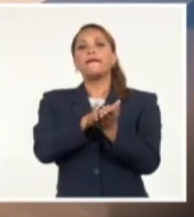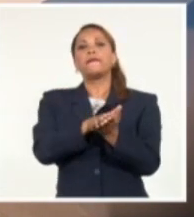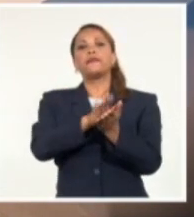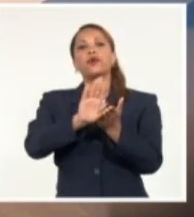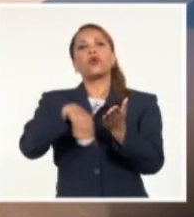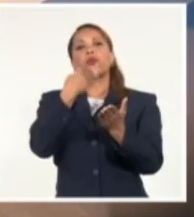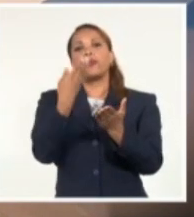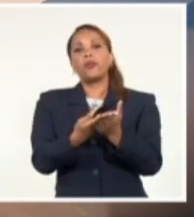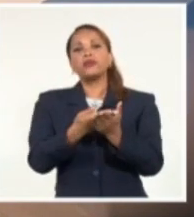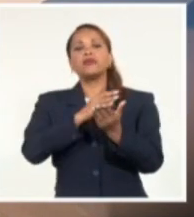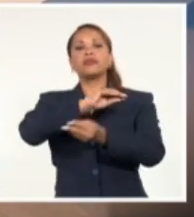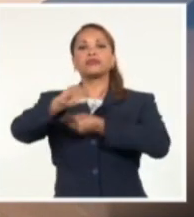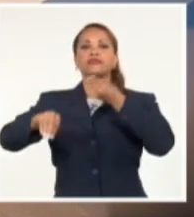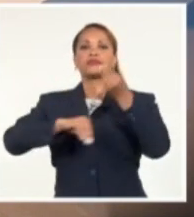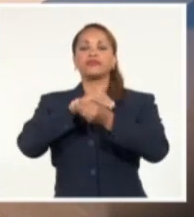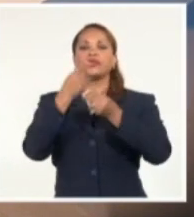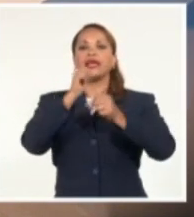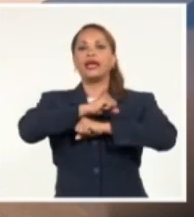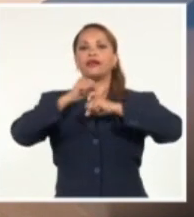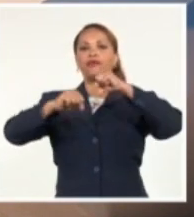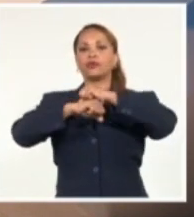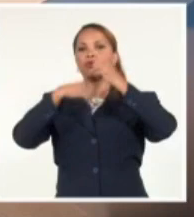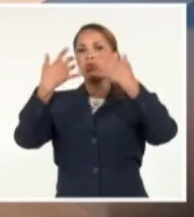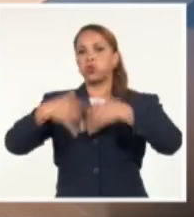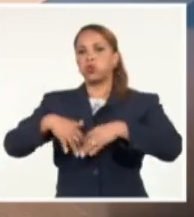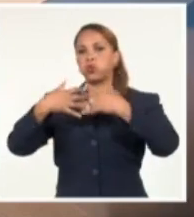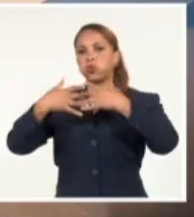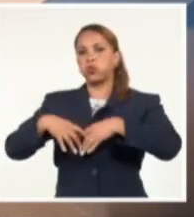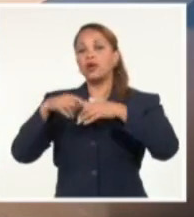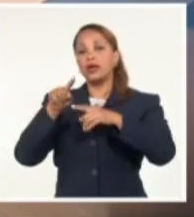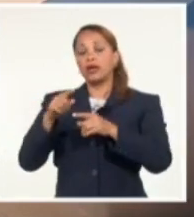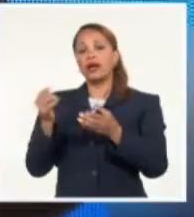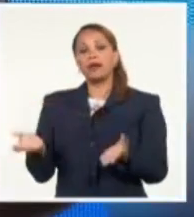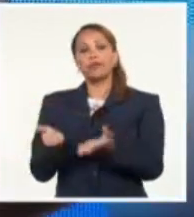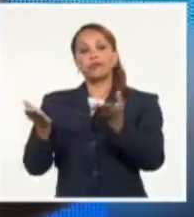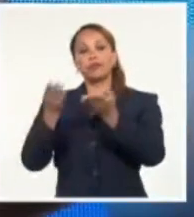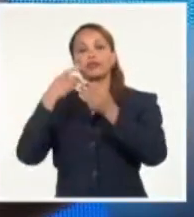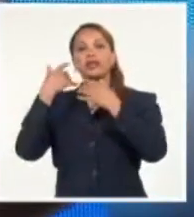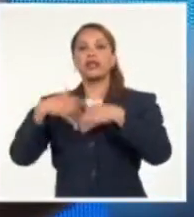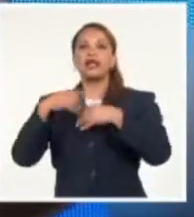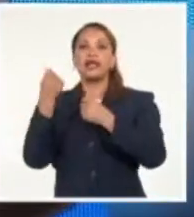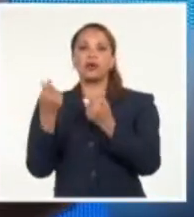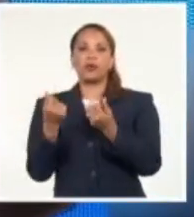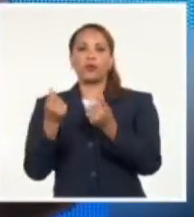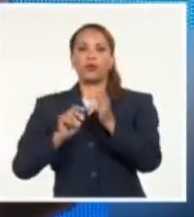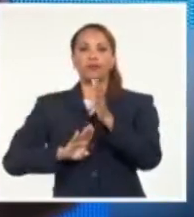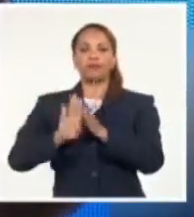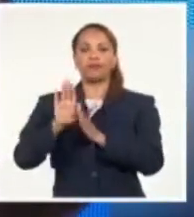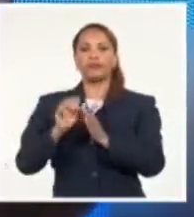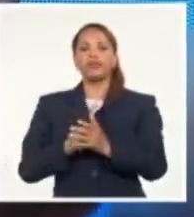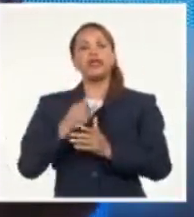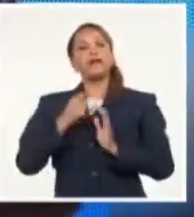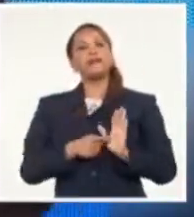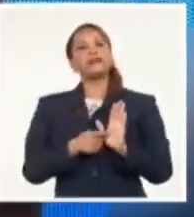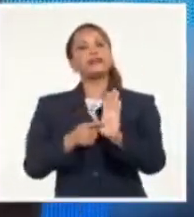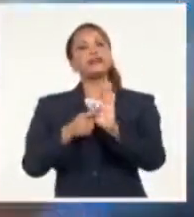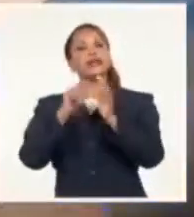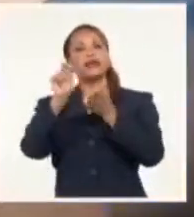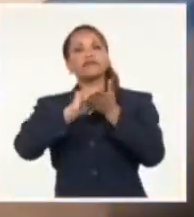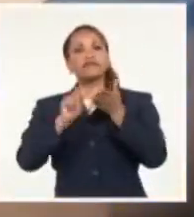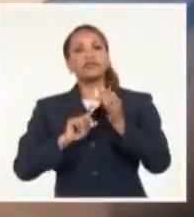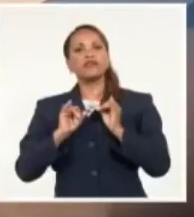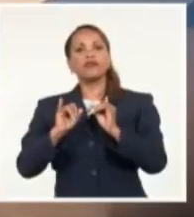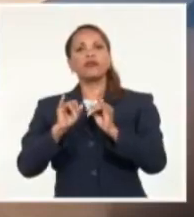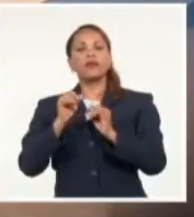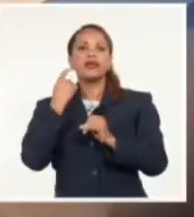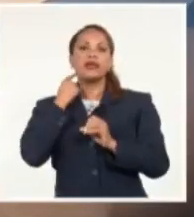transformación de la estructura productiva que propice la reactivación económica en una senda de desarrollo sostenible. También presentará su informe de 2021